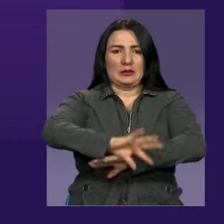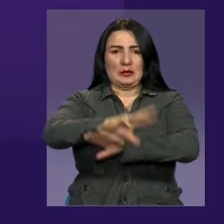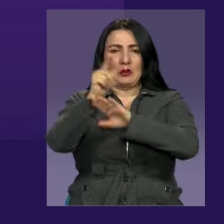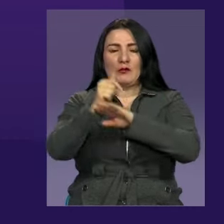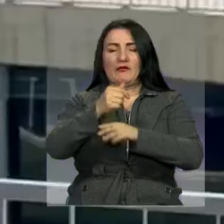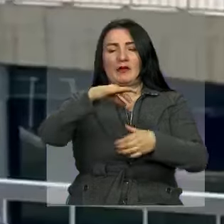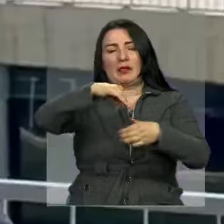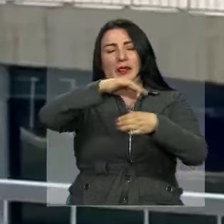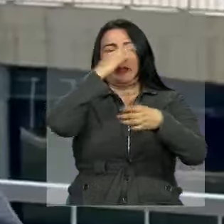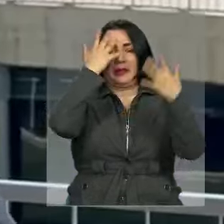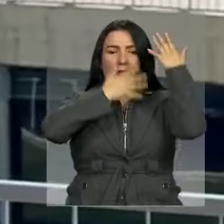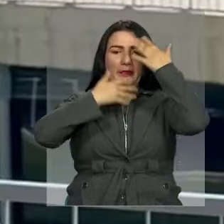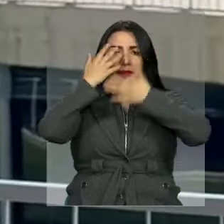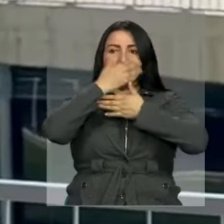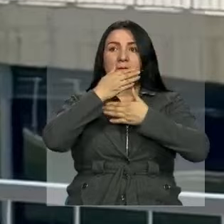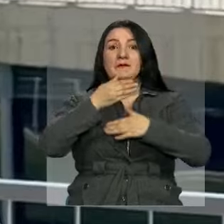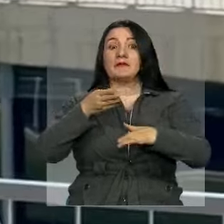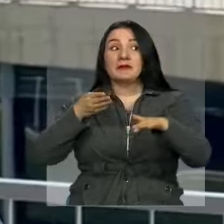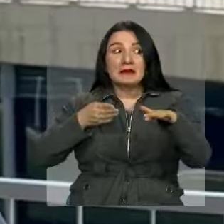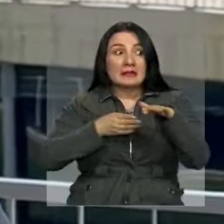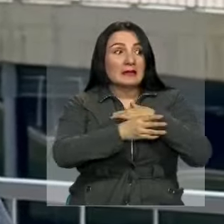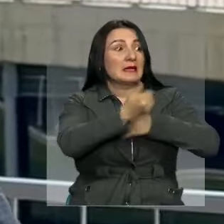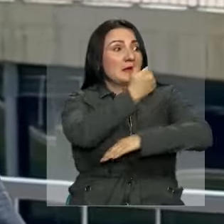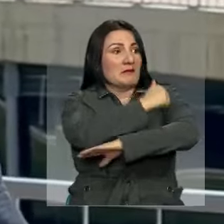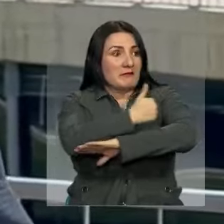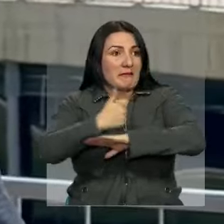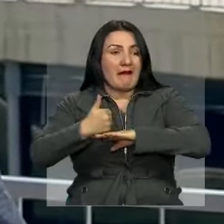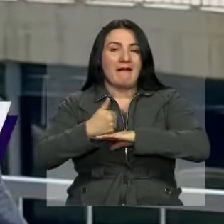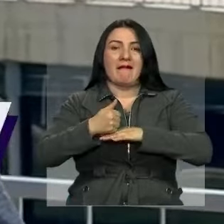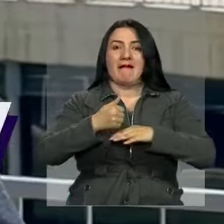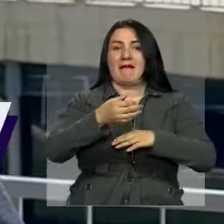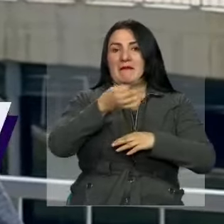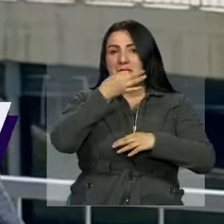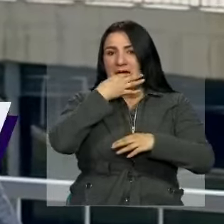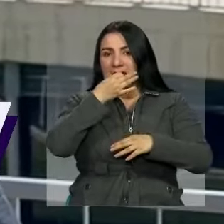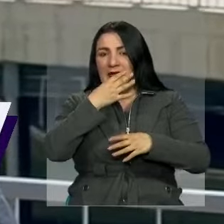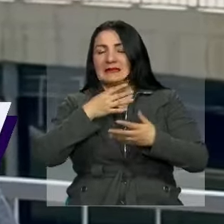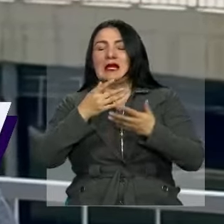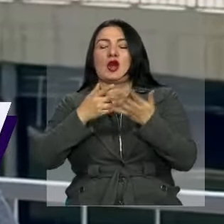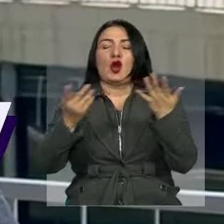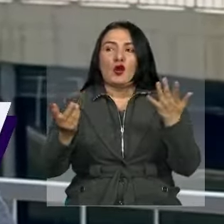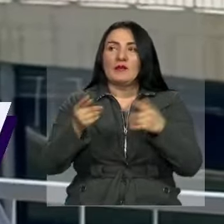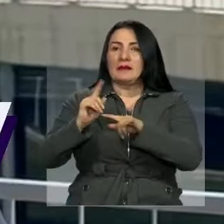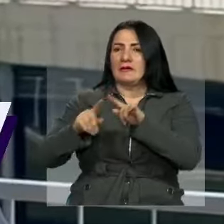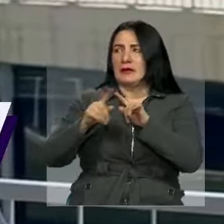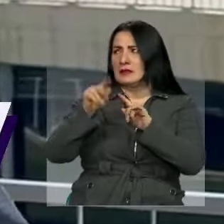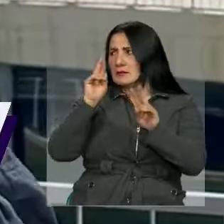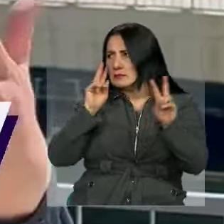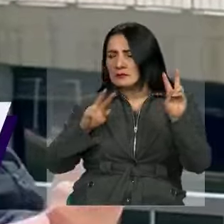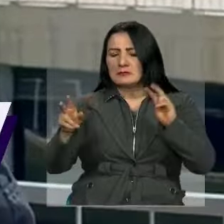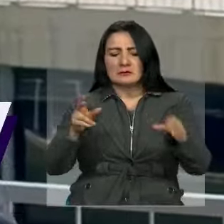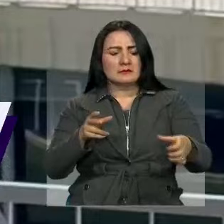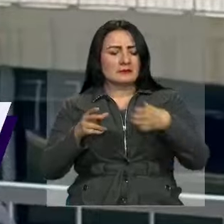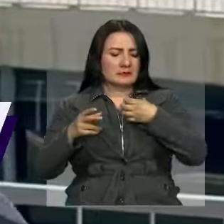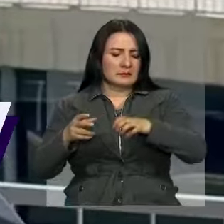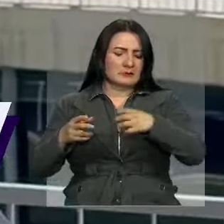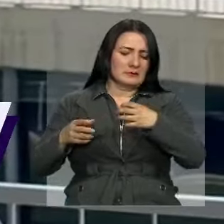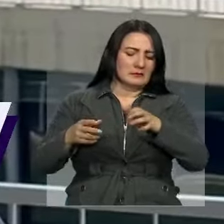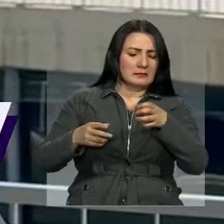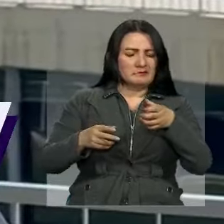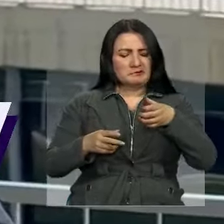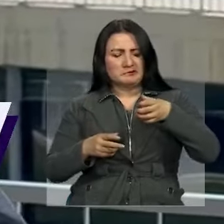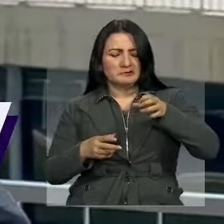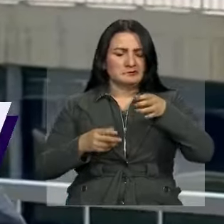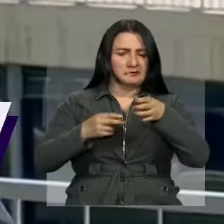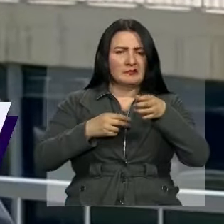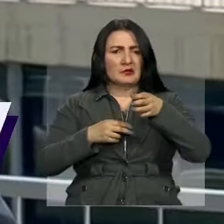Es importante cuando entremos a los establecimientos públicos cuidar las bebidas, ver desde qué punto nos las sirven hasta cuando las tenemos en nuestras